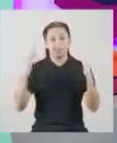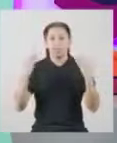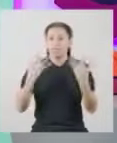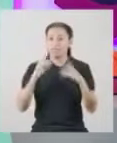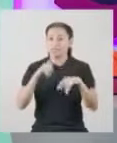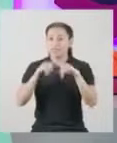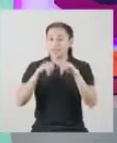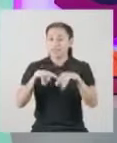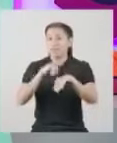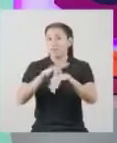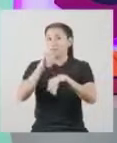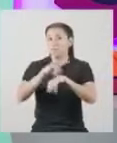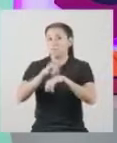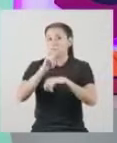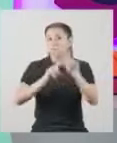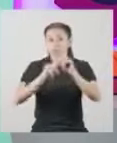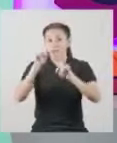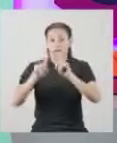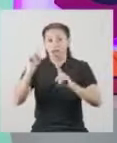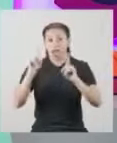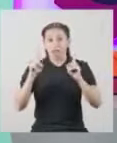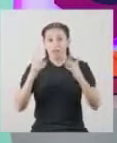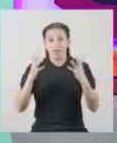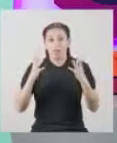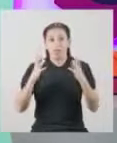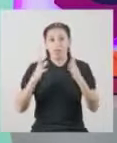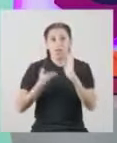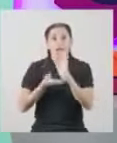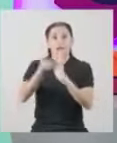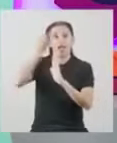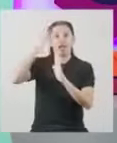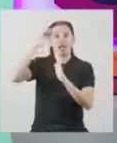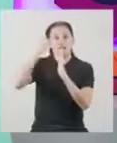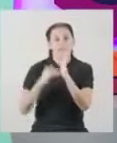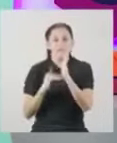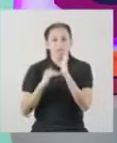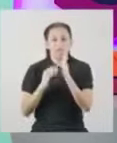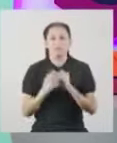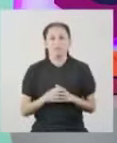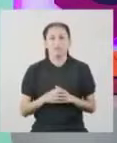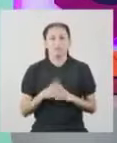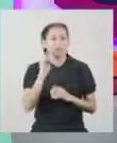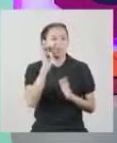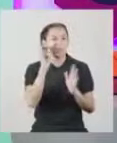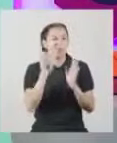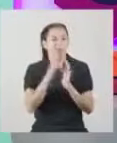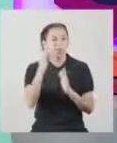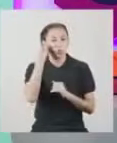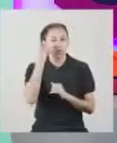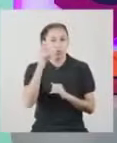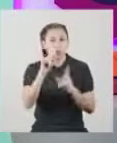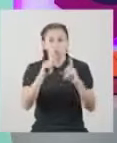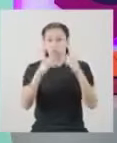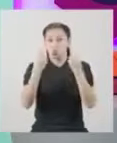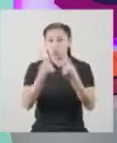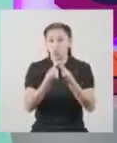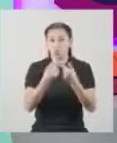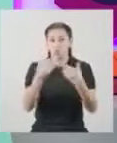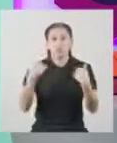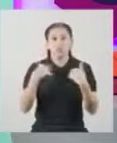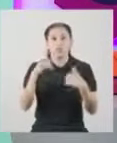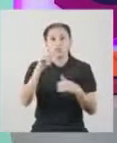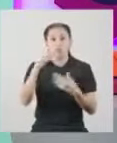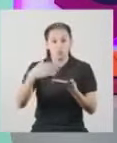ser engañosa cuando hay valores extremadamente altos o bajos Imagínate que en el grupo